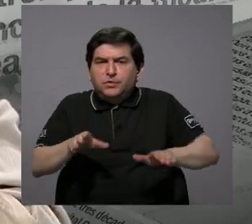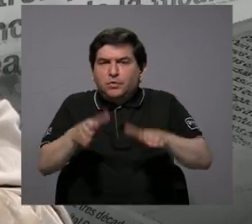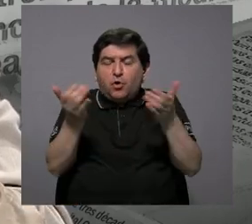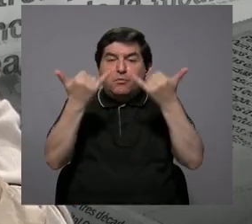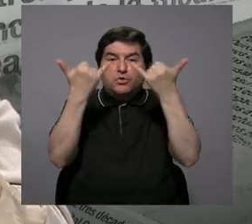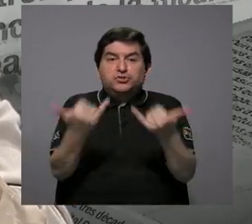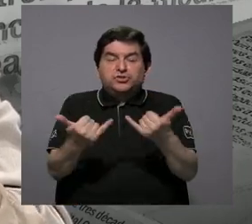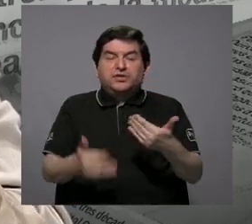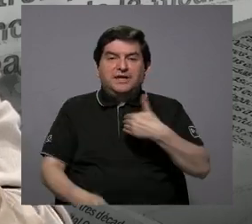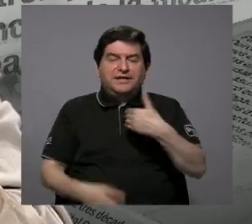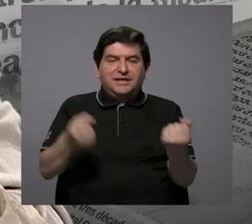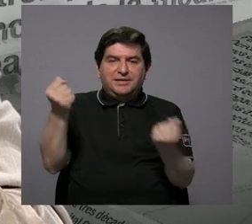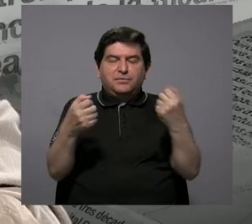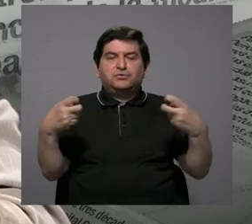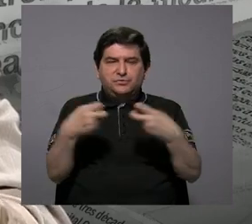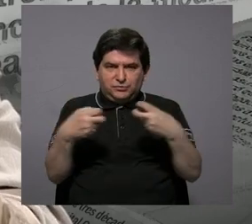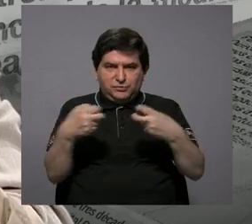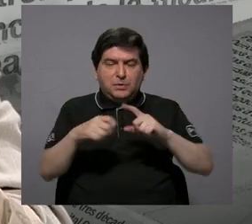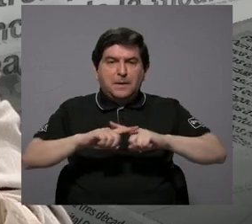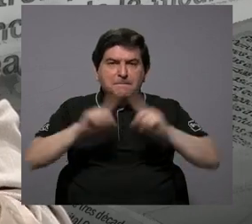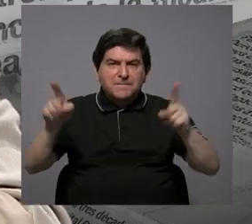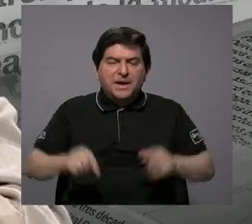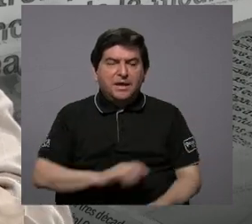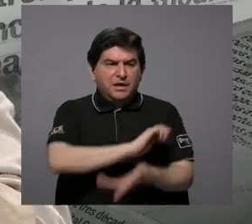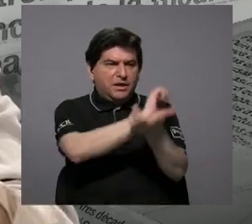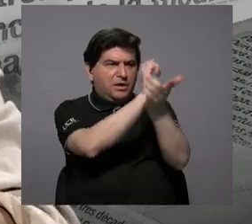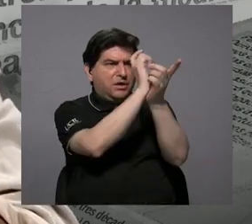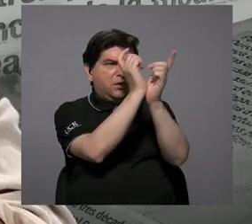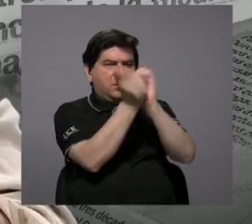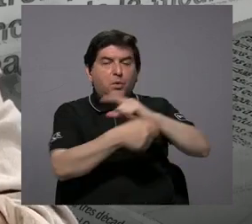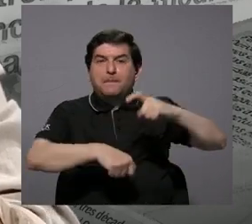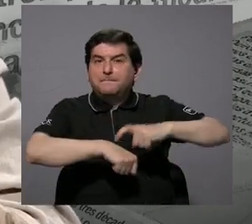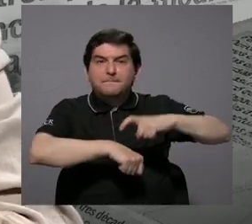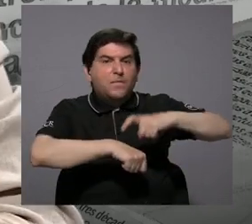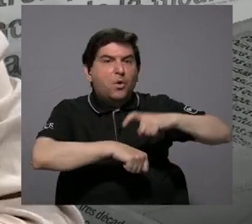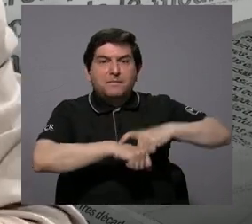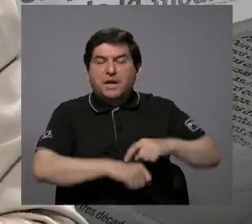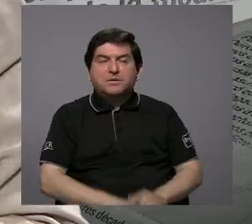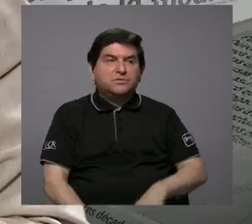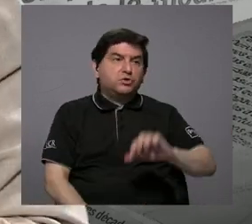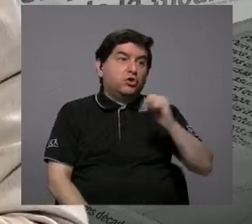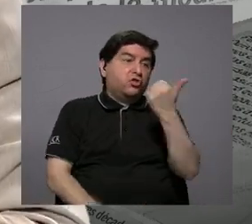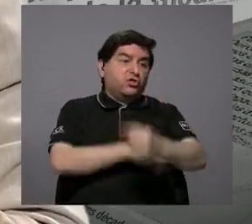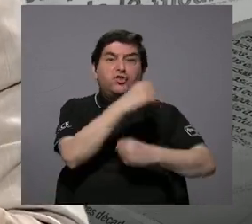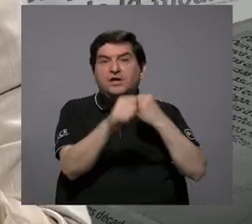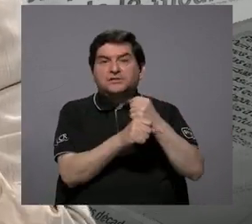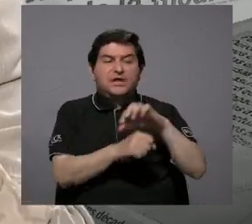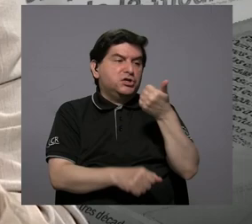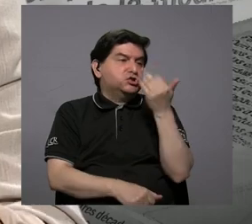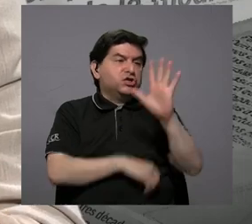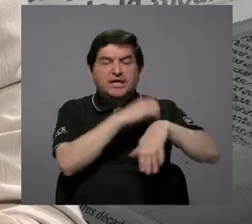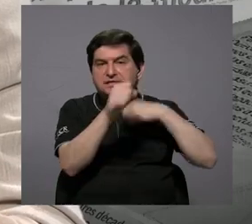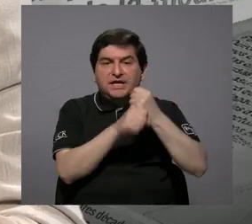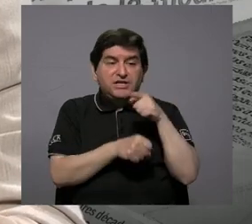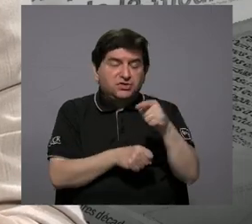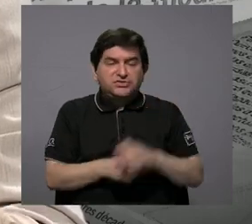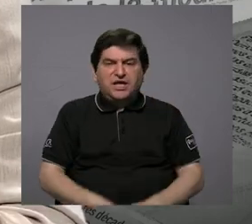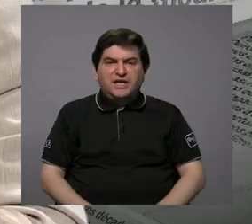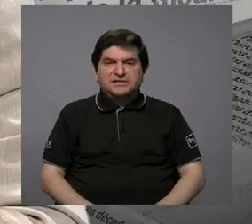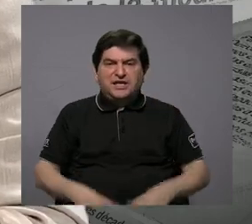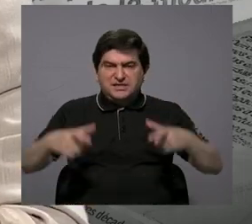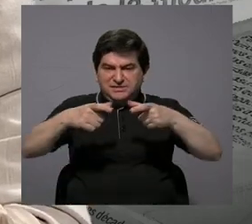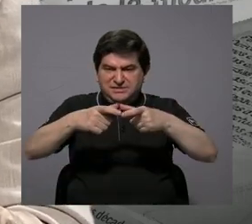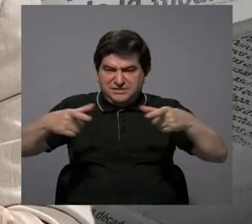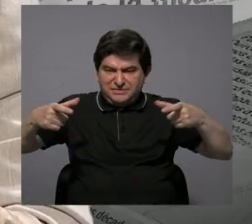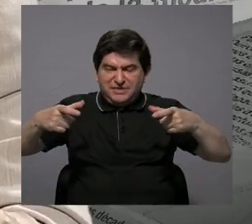ya tenemos los vehículos eléctricos pero vamos migrando hacia que en algún momento dentro de unos 10 años, 15 años, ya esas baterías va a haber